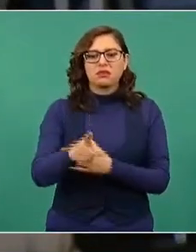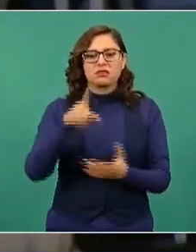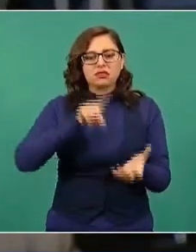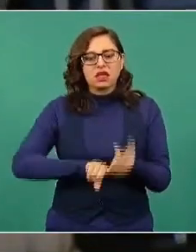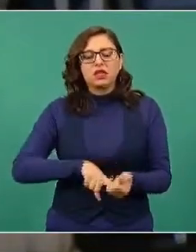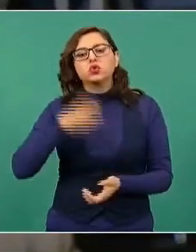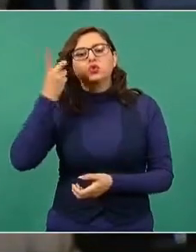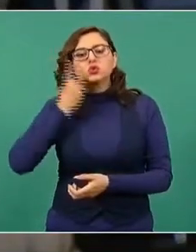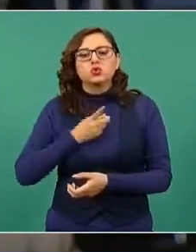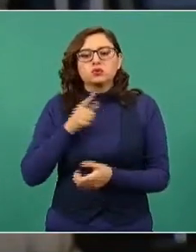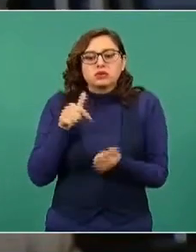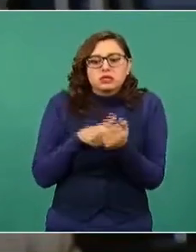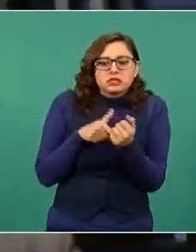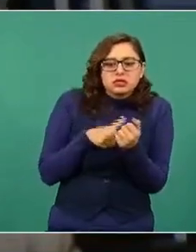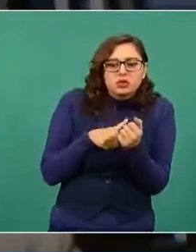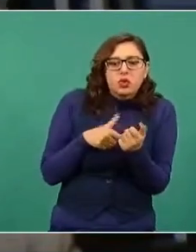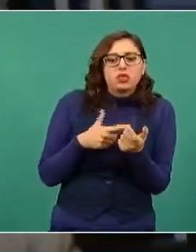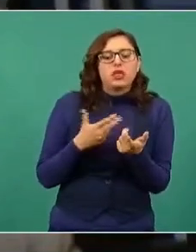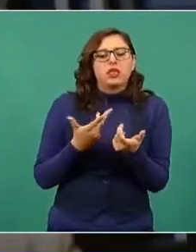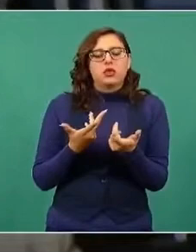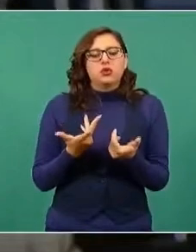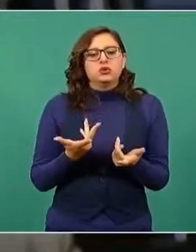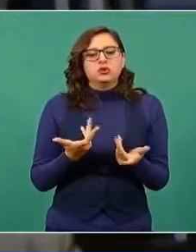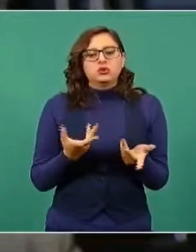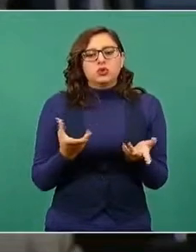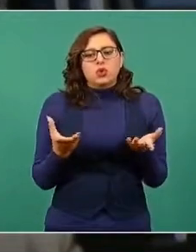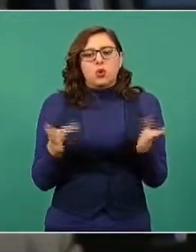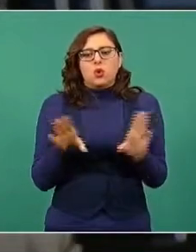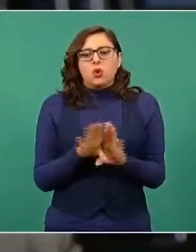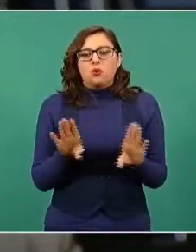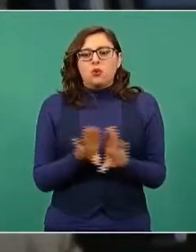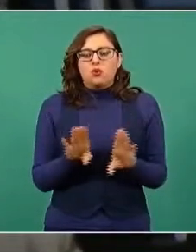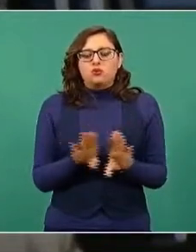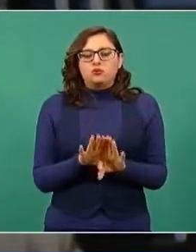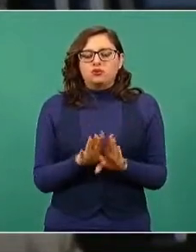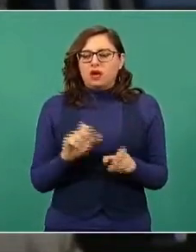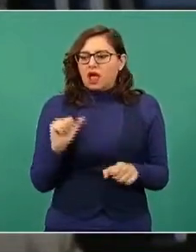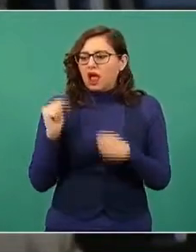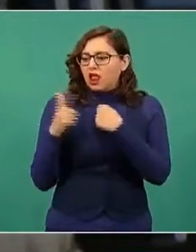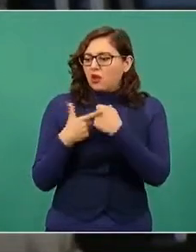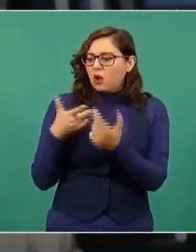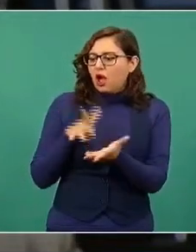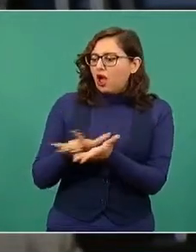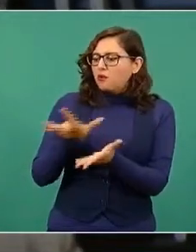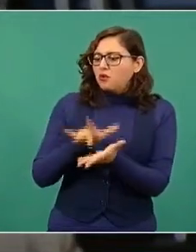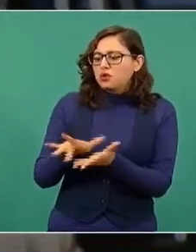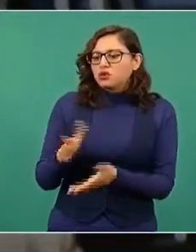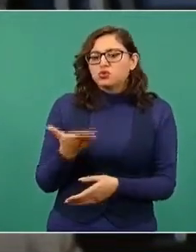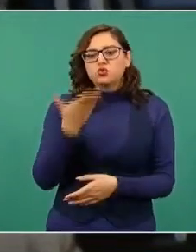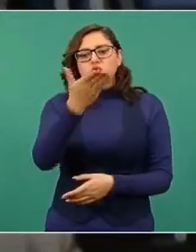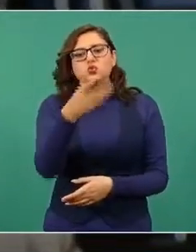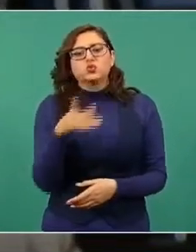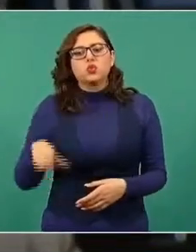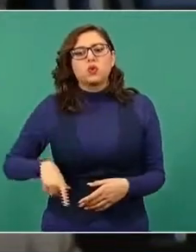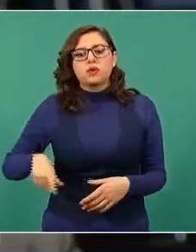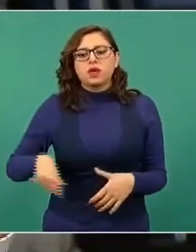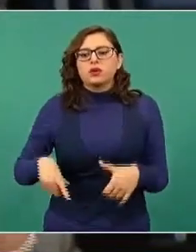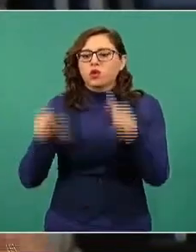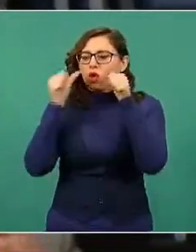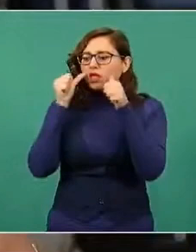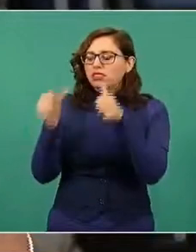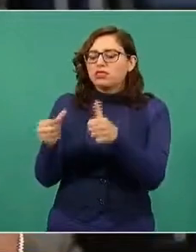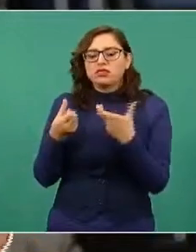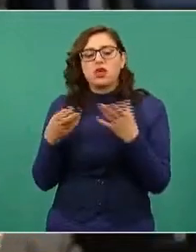podría, desde su gobierno, ofrecer a los niños en situación de calle? Porque están